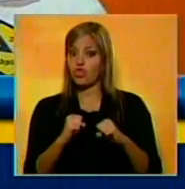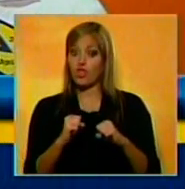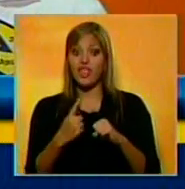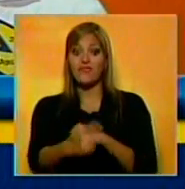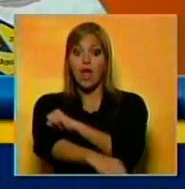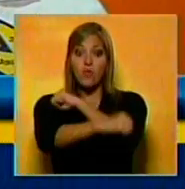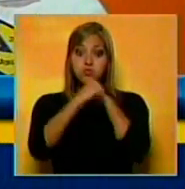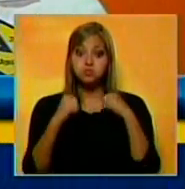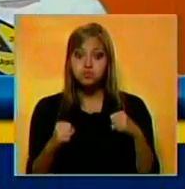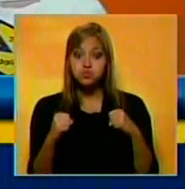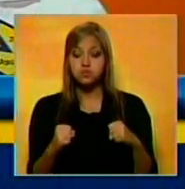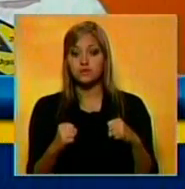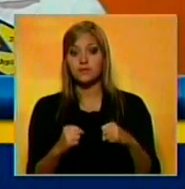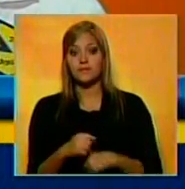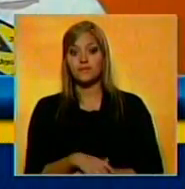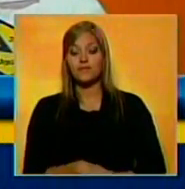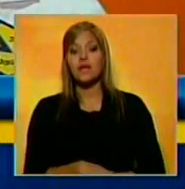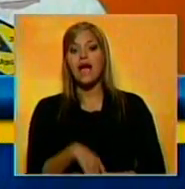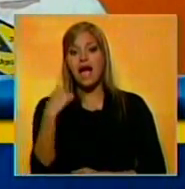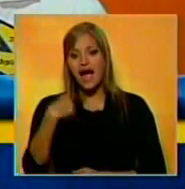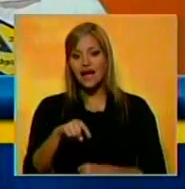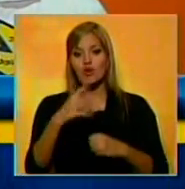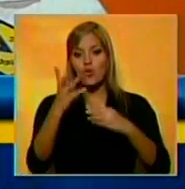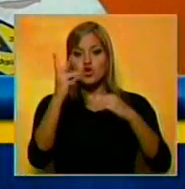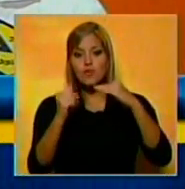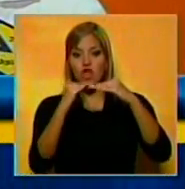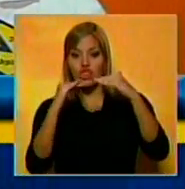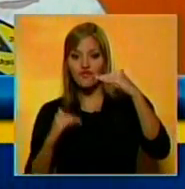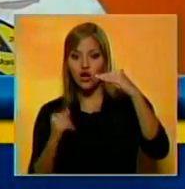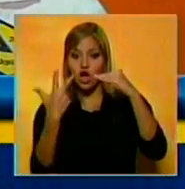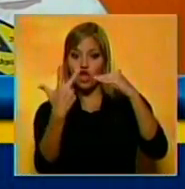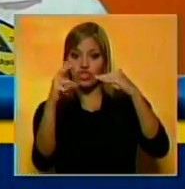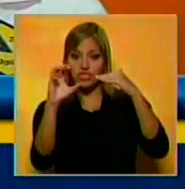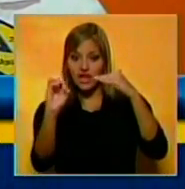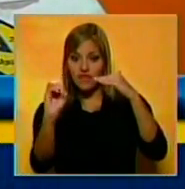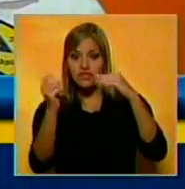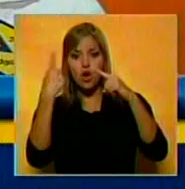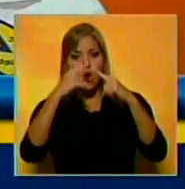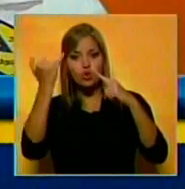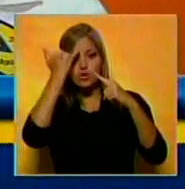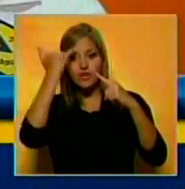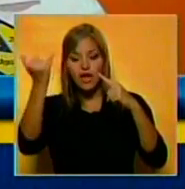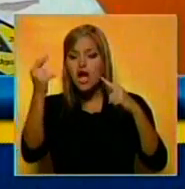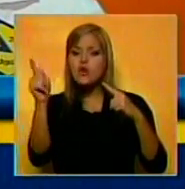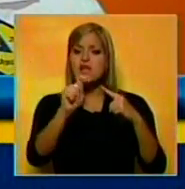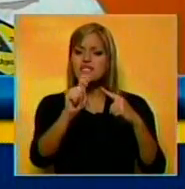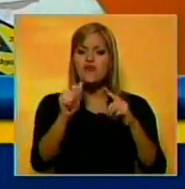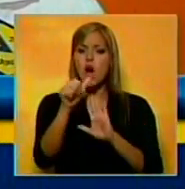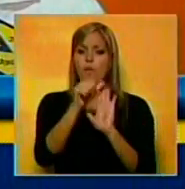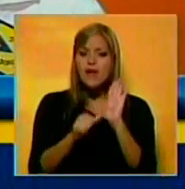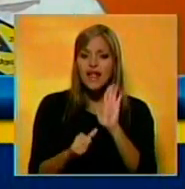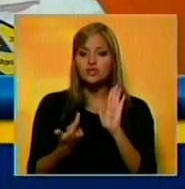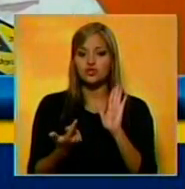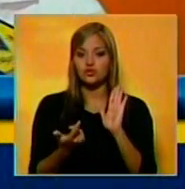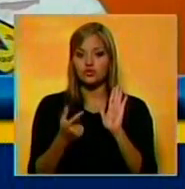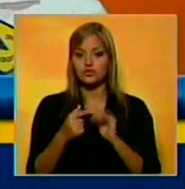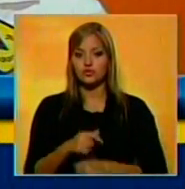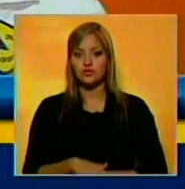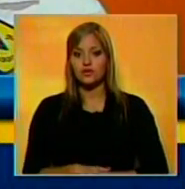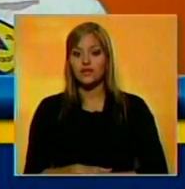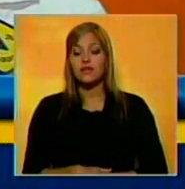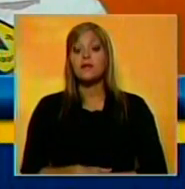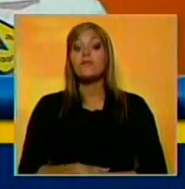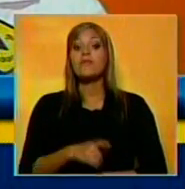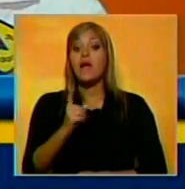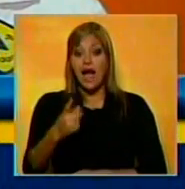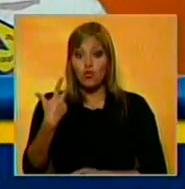sin índice por debajo de 30 debe considerar otras posibilidades no quirúrgicas para el tratamiento. Una